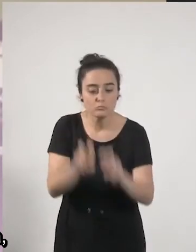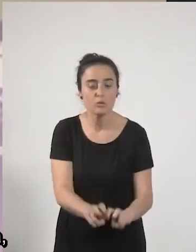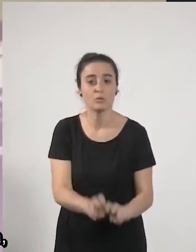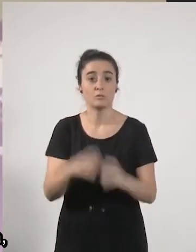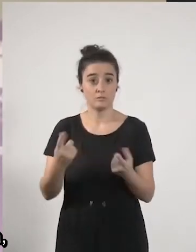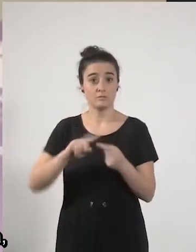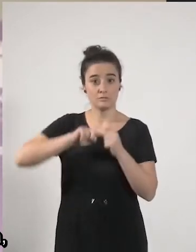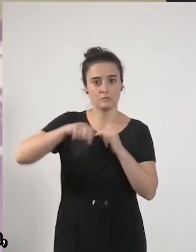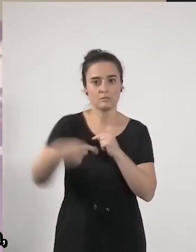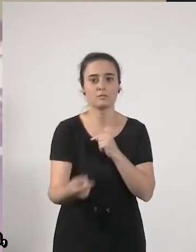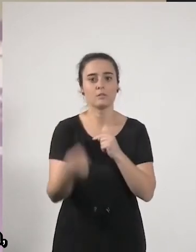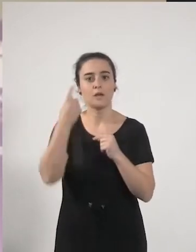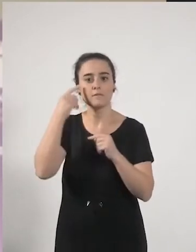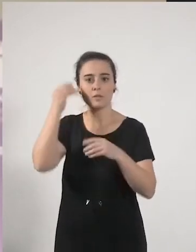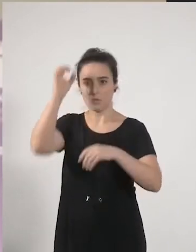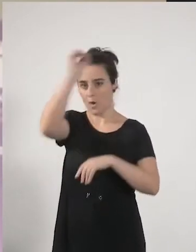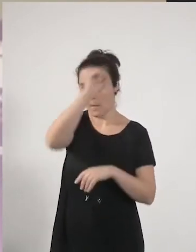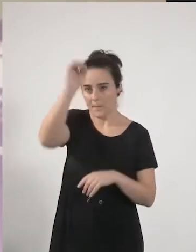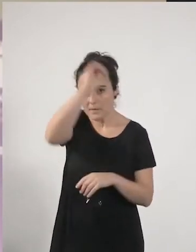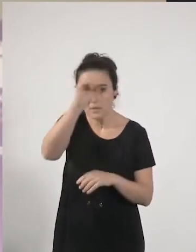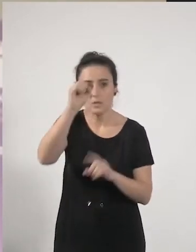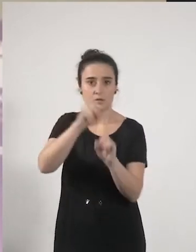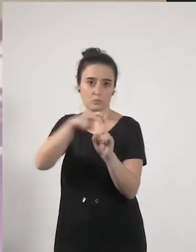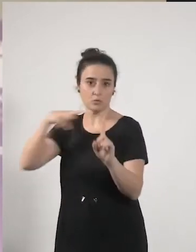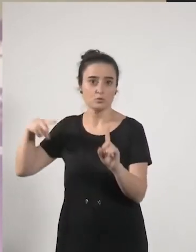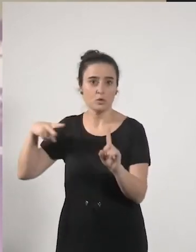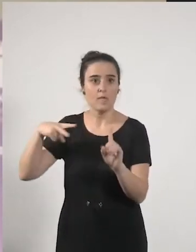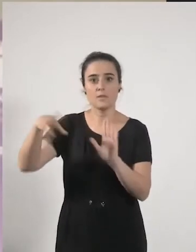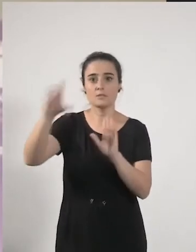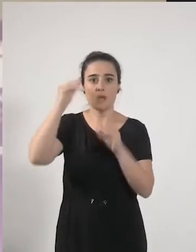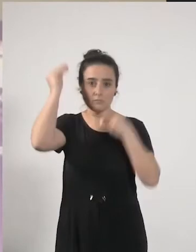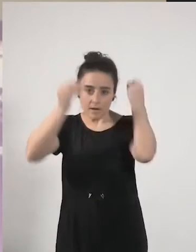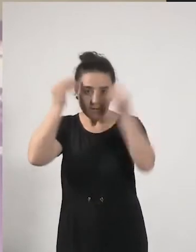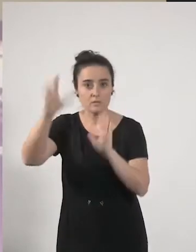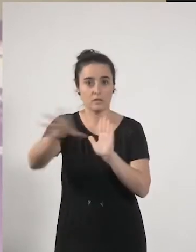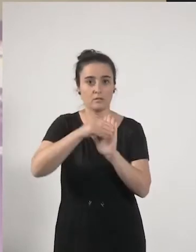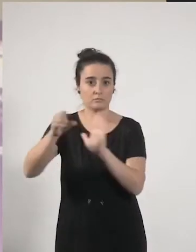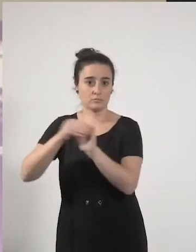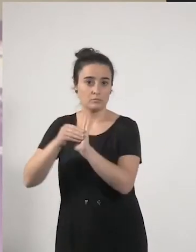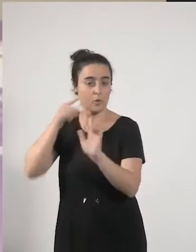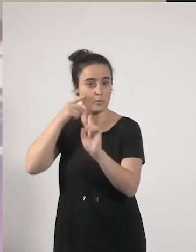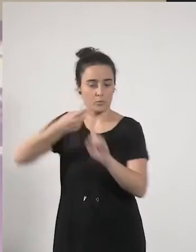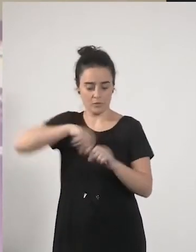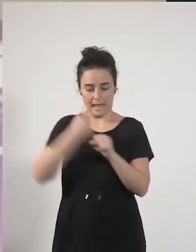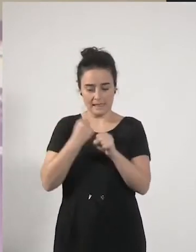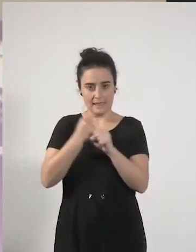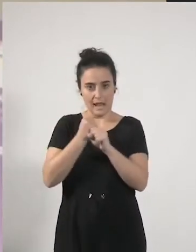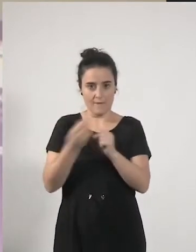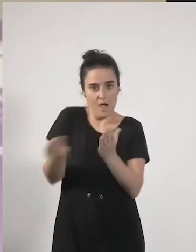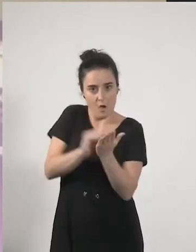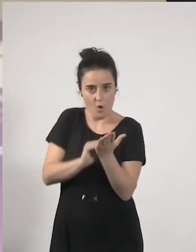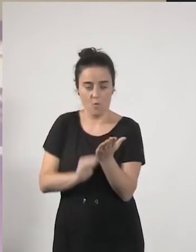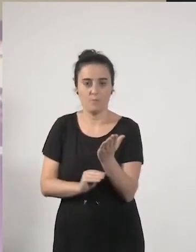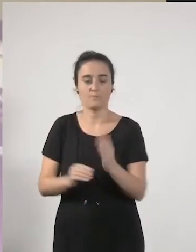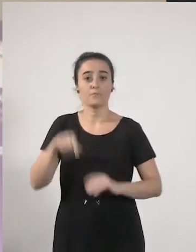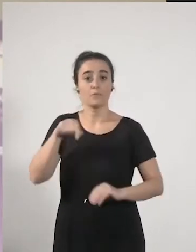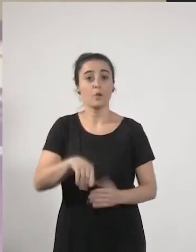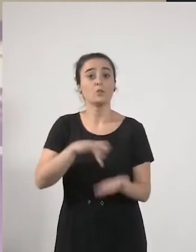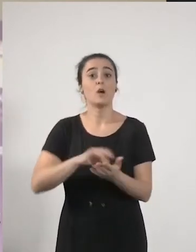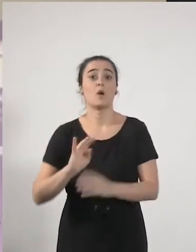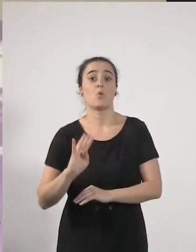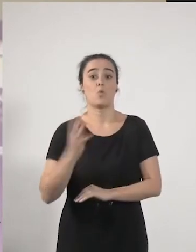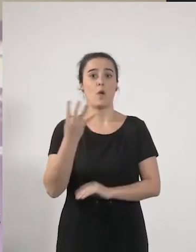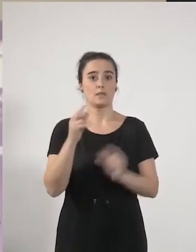ikusuntu eta ekarpenak jasotzea gure lana osatzeko. Gaurkoa, laugarren solasaldia da, lehen